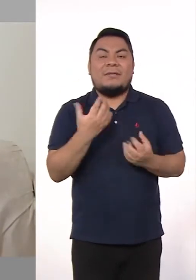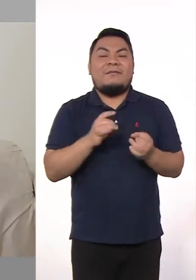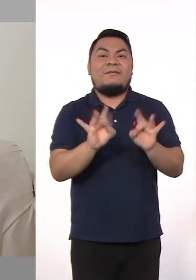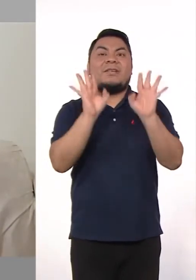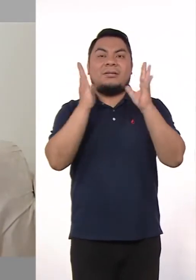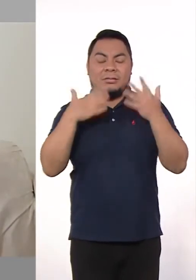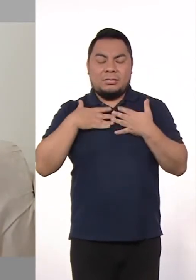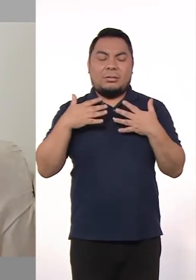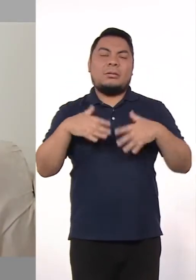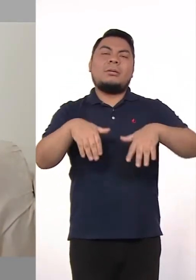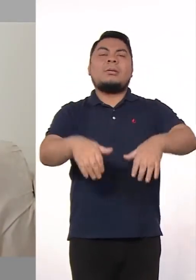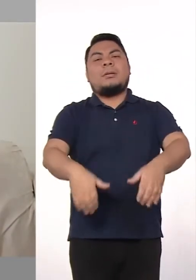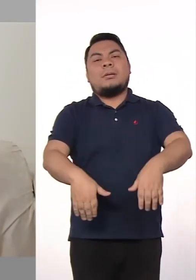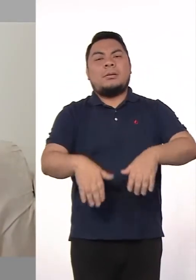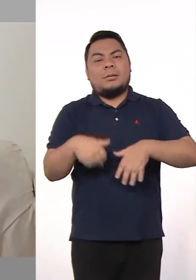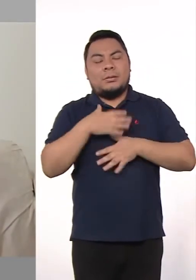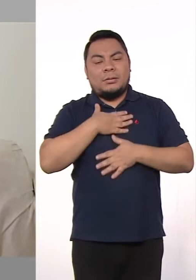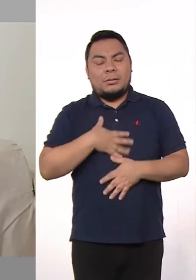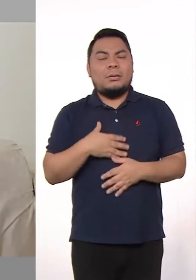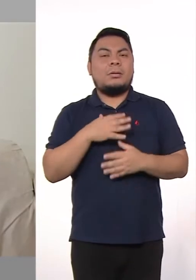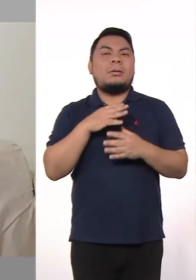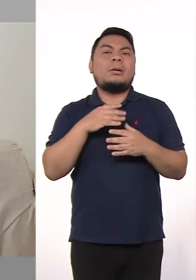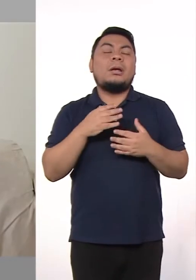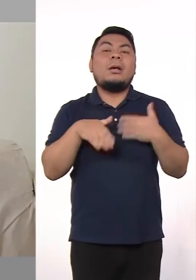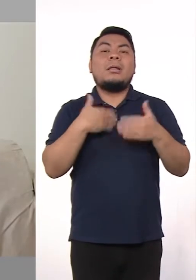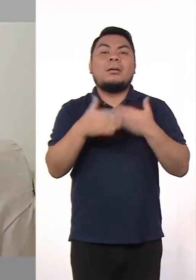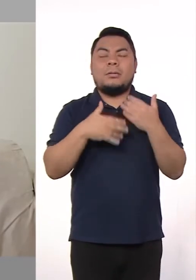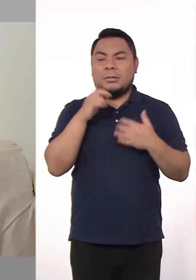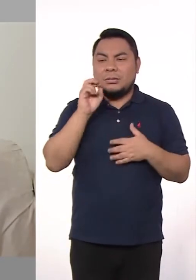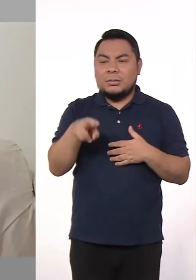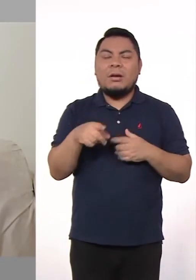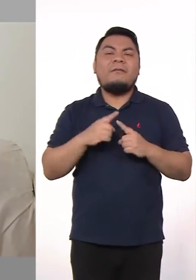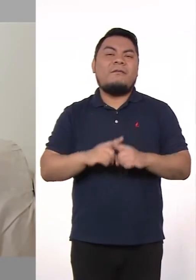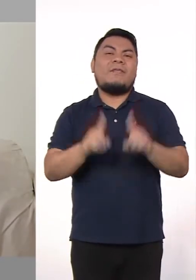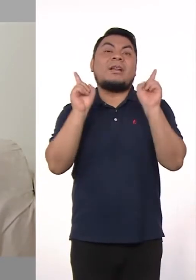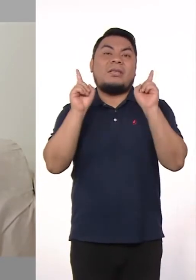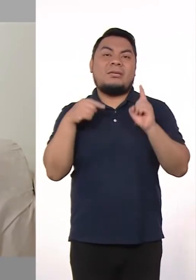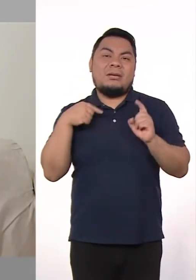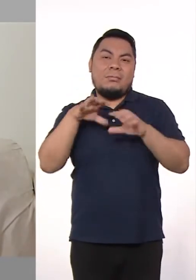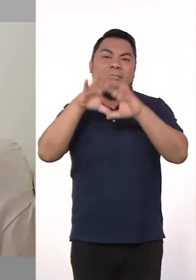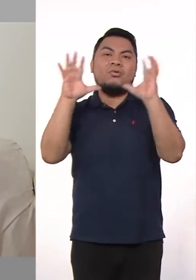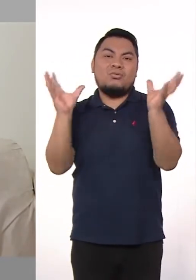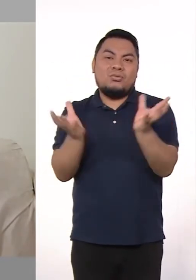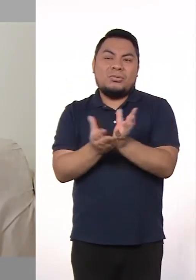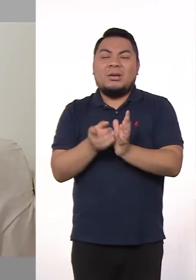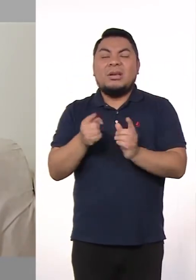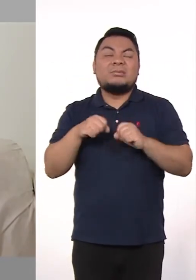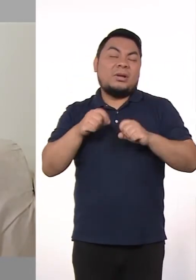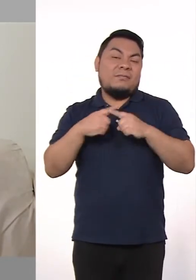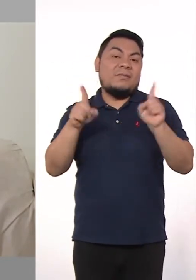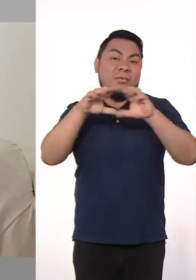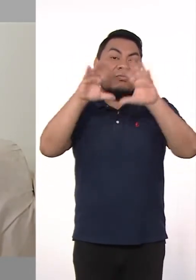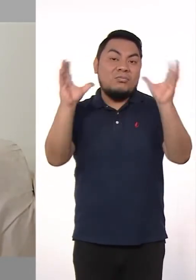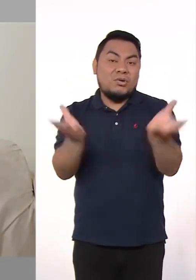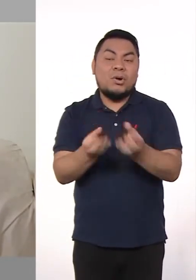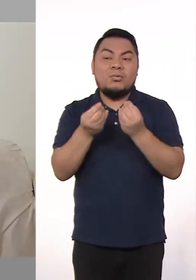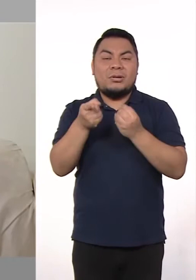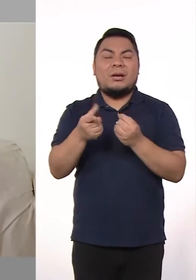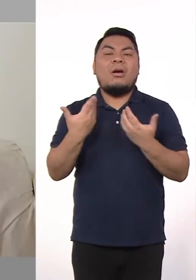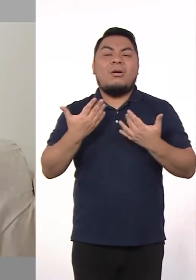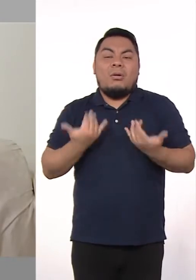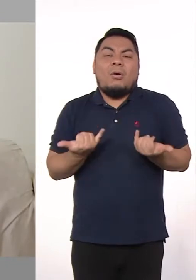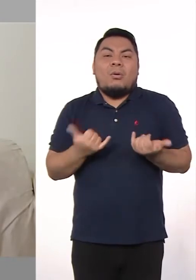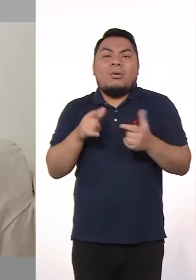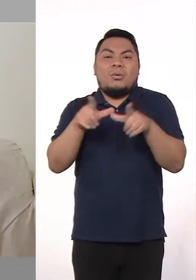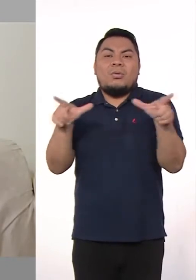fue conocer todo este mundo, que yo le digo mundo, porque es un lugar